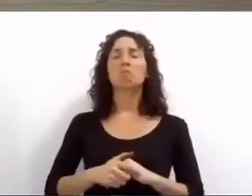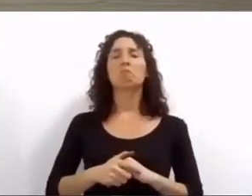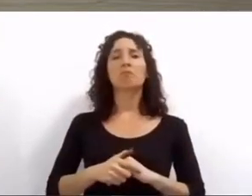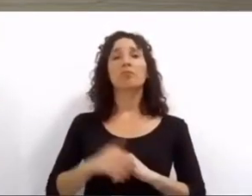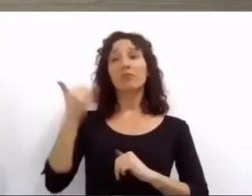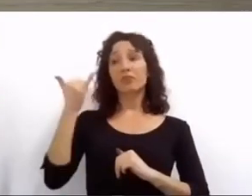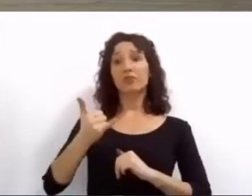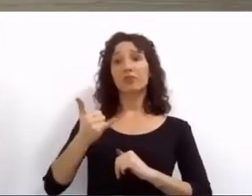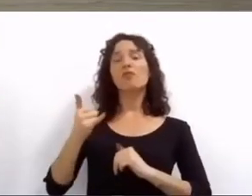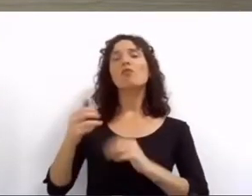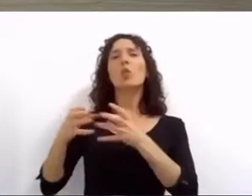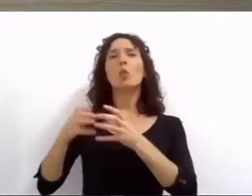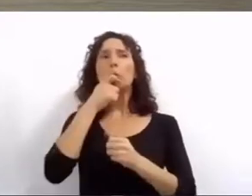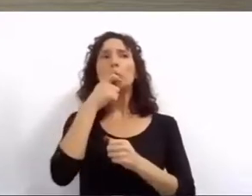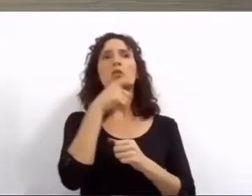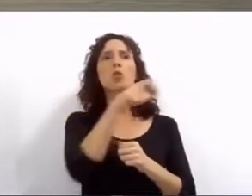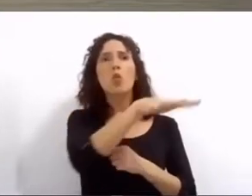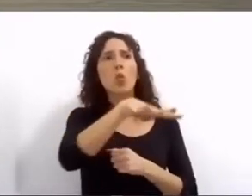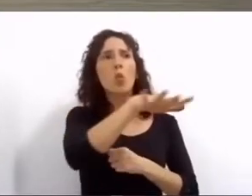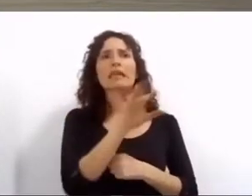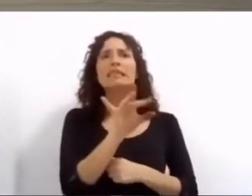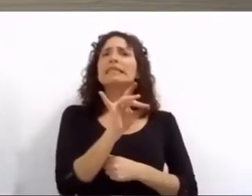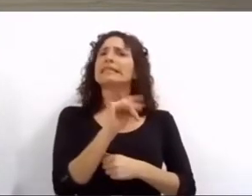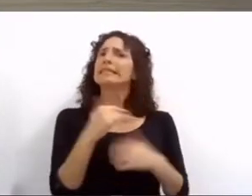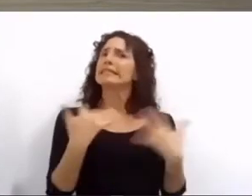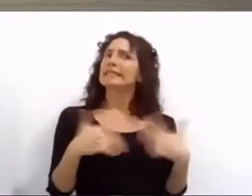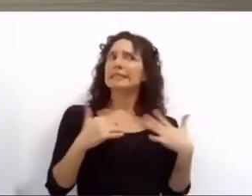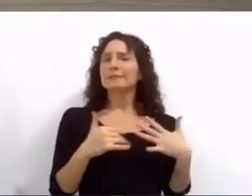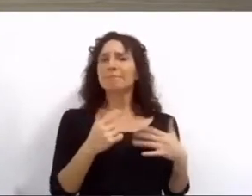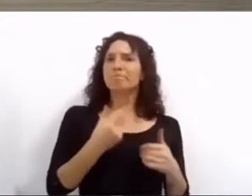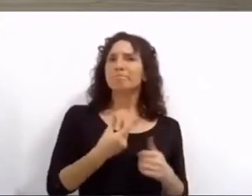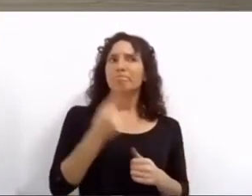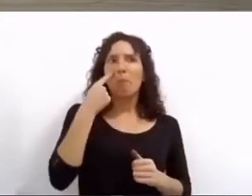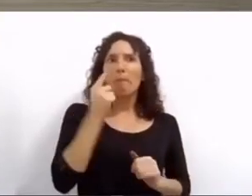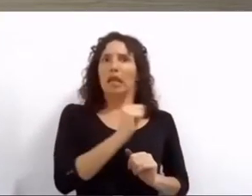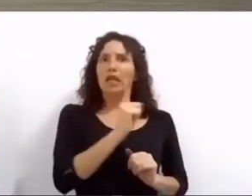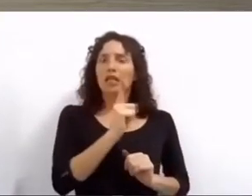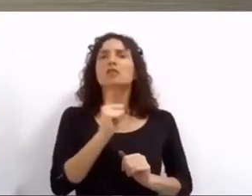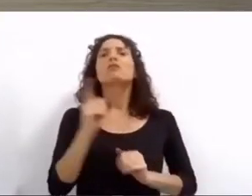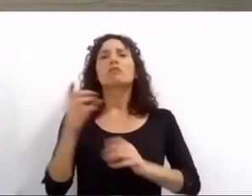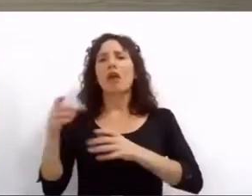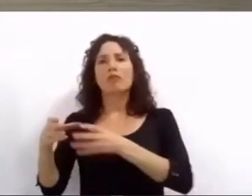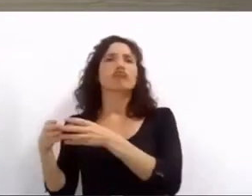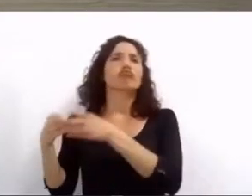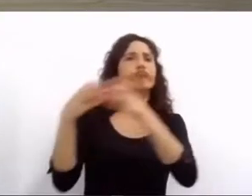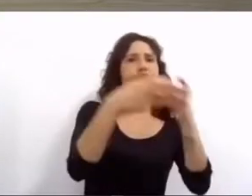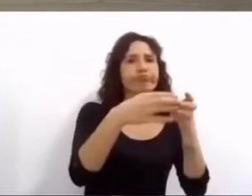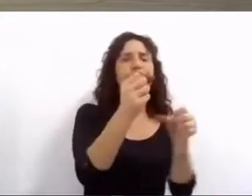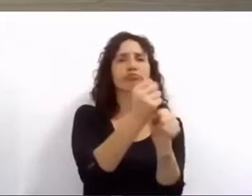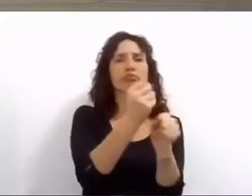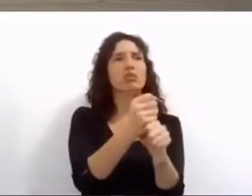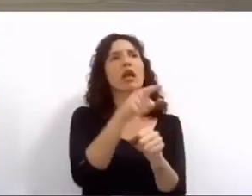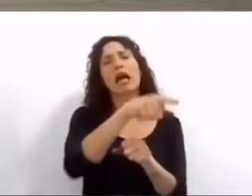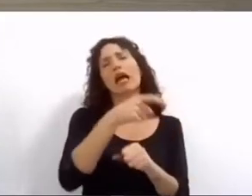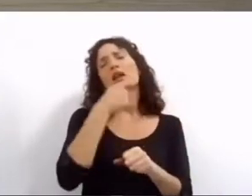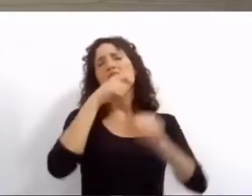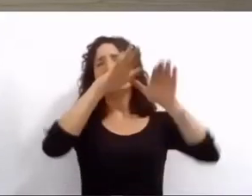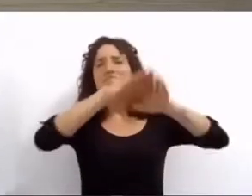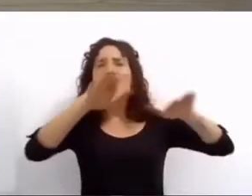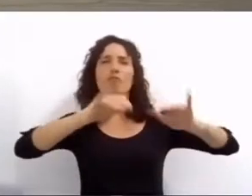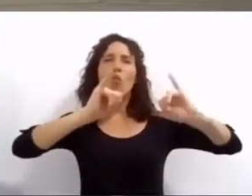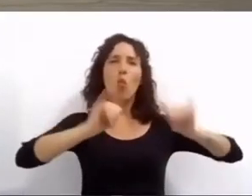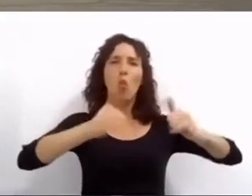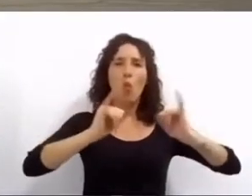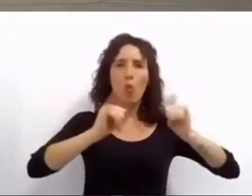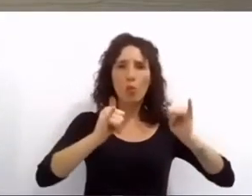conflictivos para recomponer lazos y sobre todo para buscar nuevas oportunidades para los pibes y las pibas de nuestros